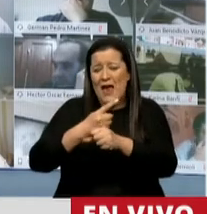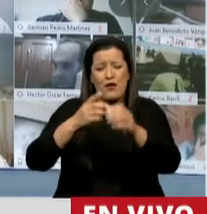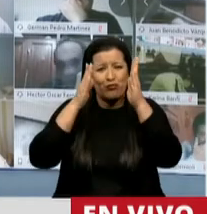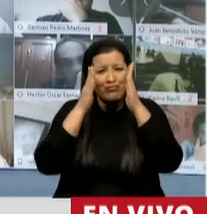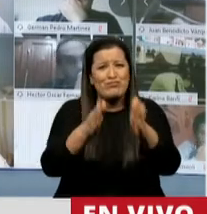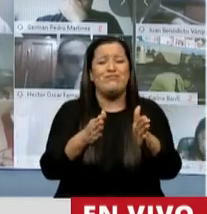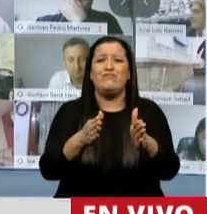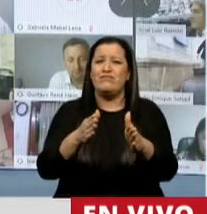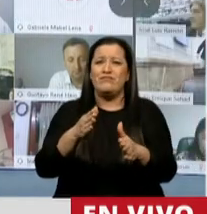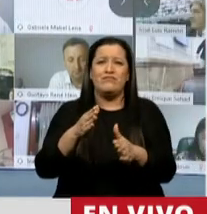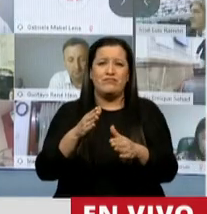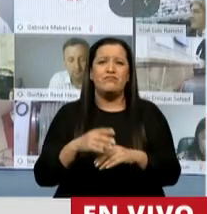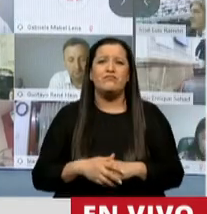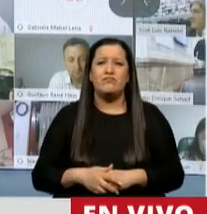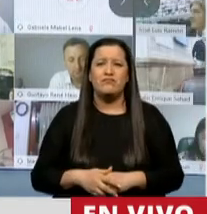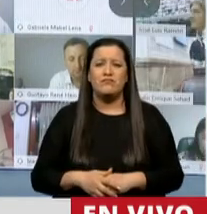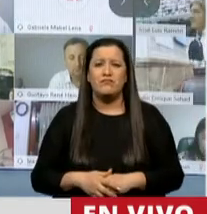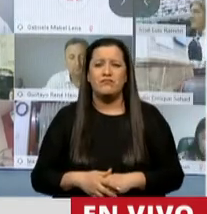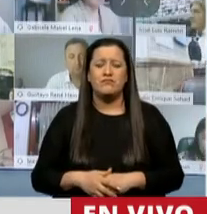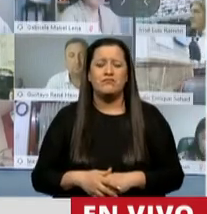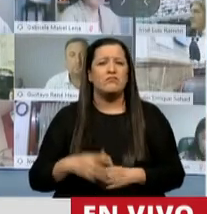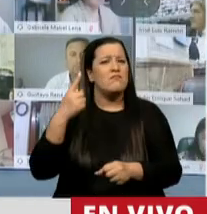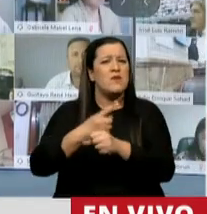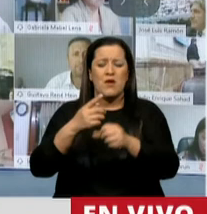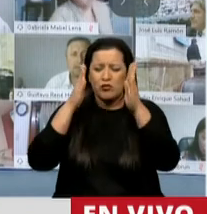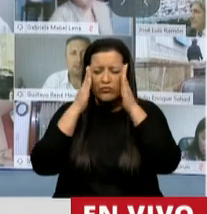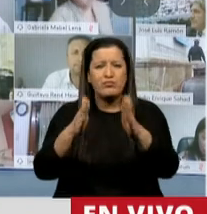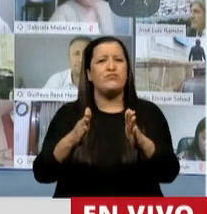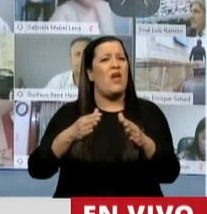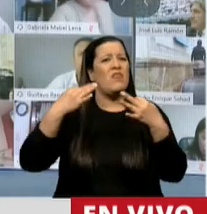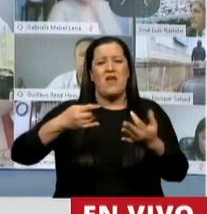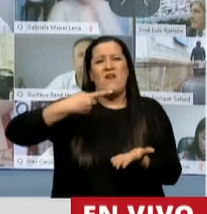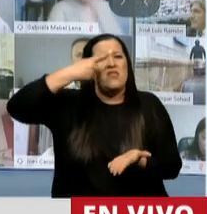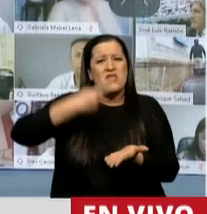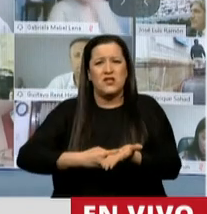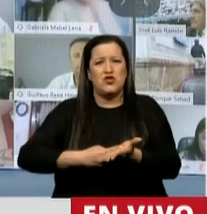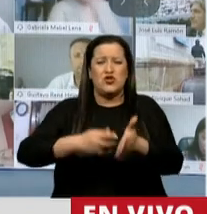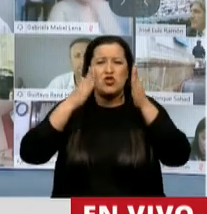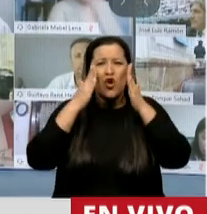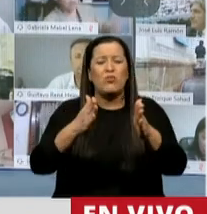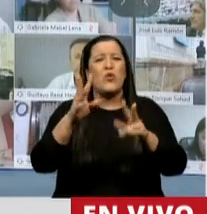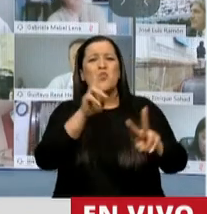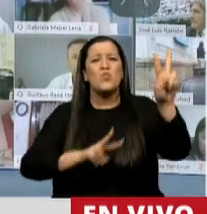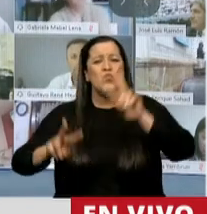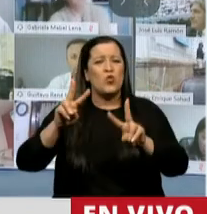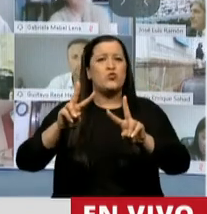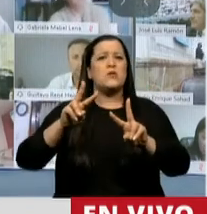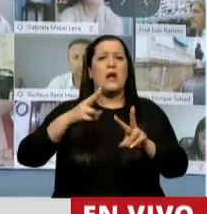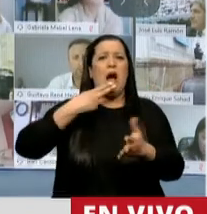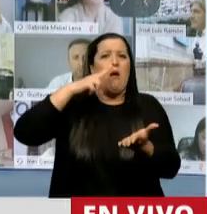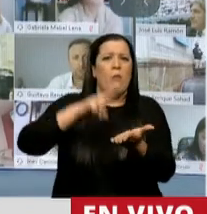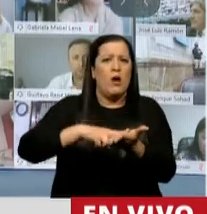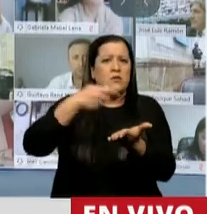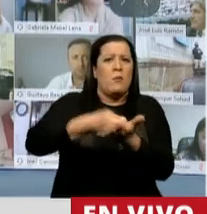la toma de medidas destinadas a radicar la evasión fiscal